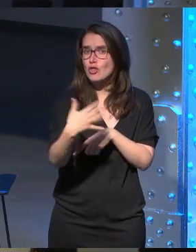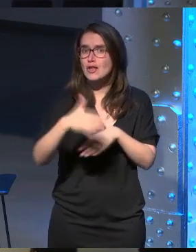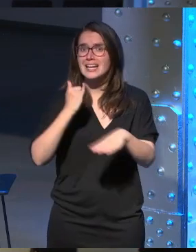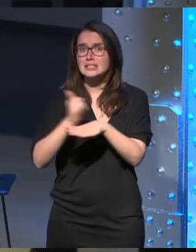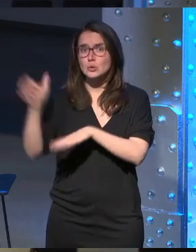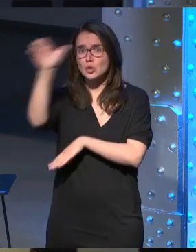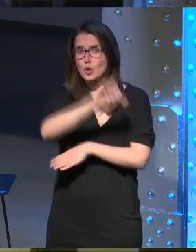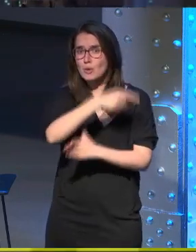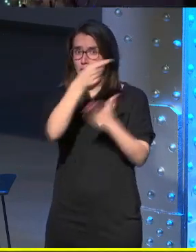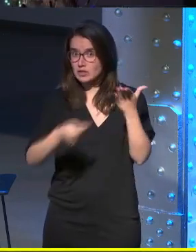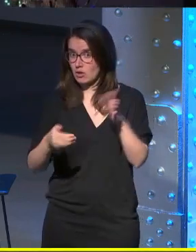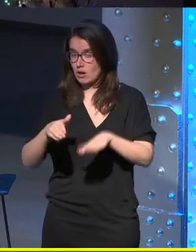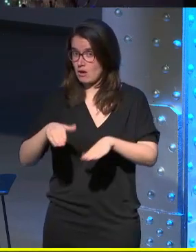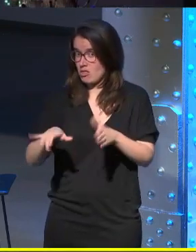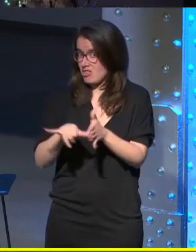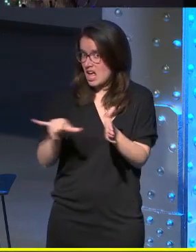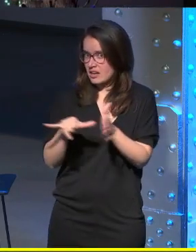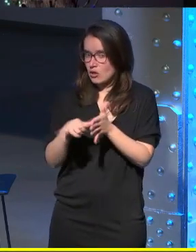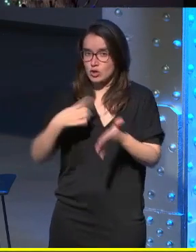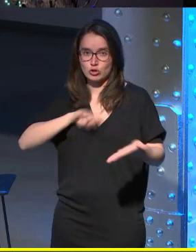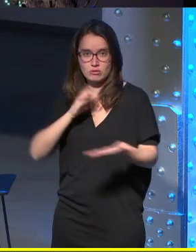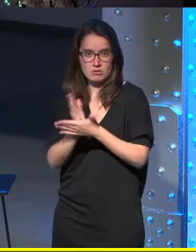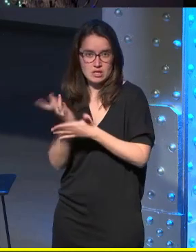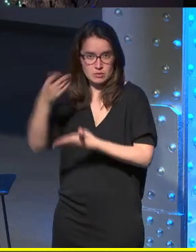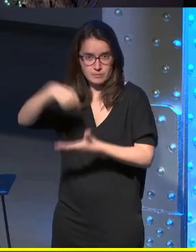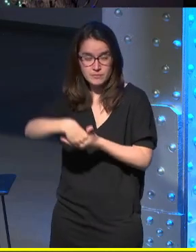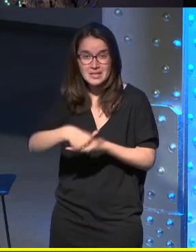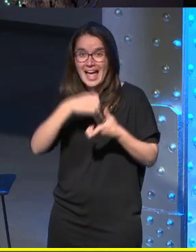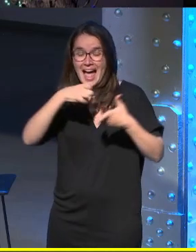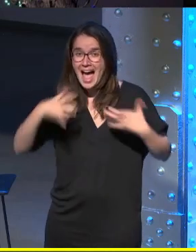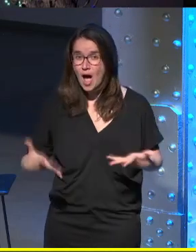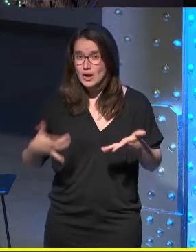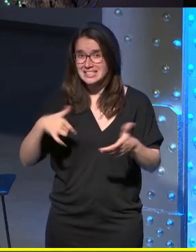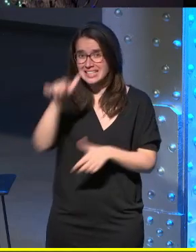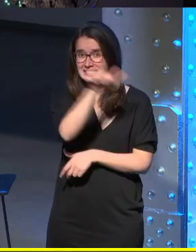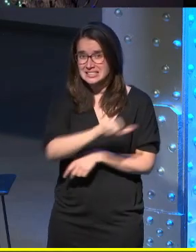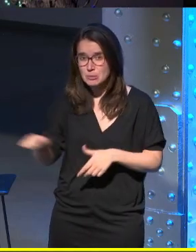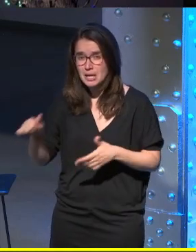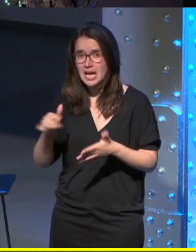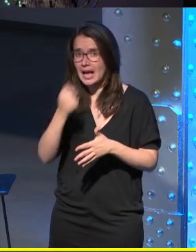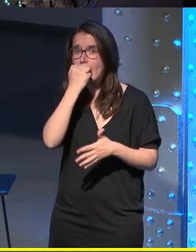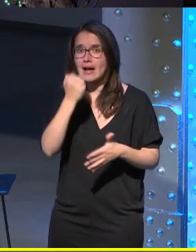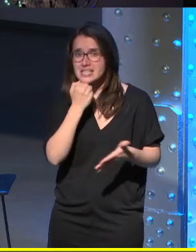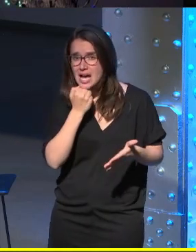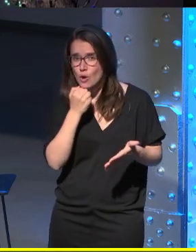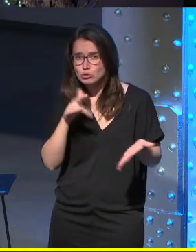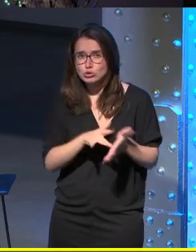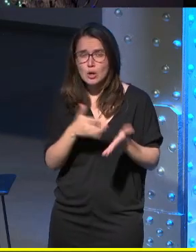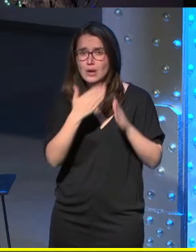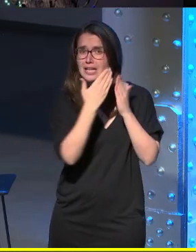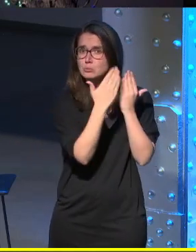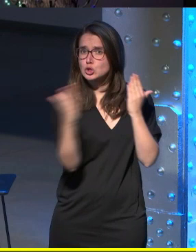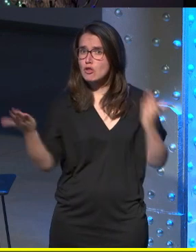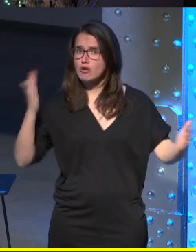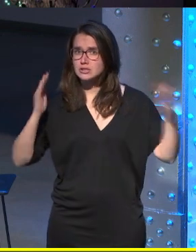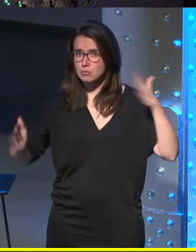Instituto Europeo de Design aquí al lado donde damos clase por cierto que ahora mismo esta semana tenéis en Callao una exposición